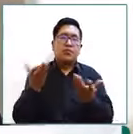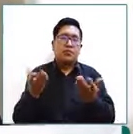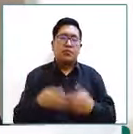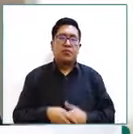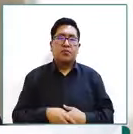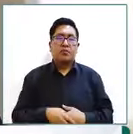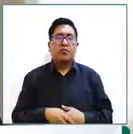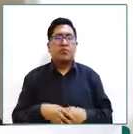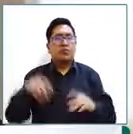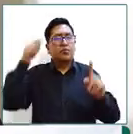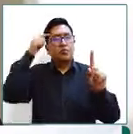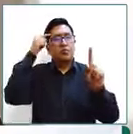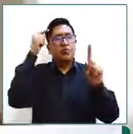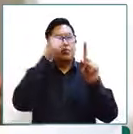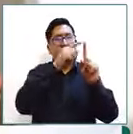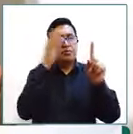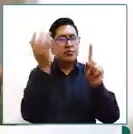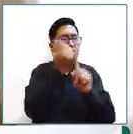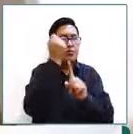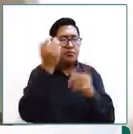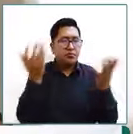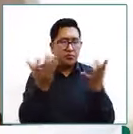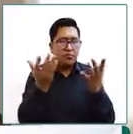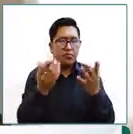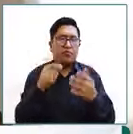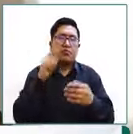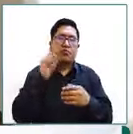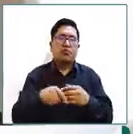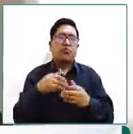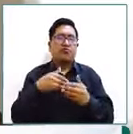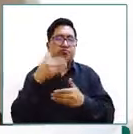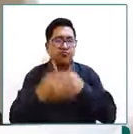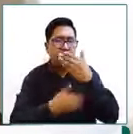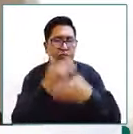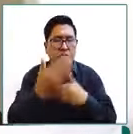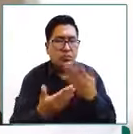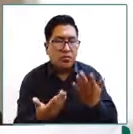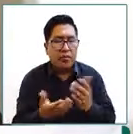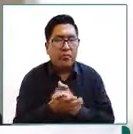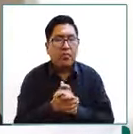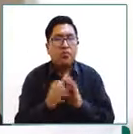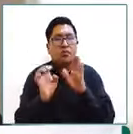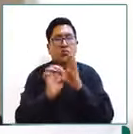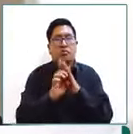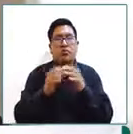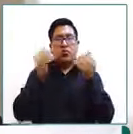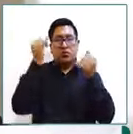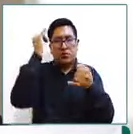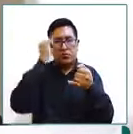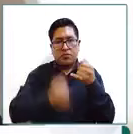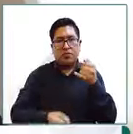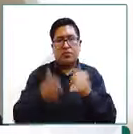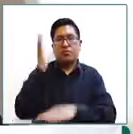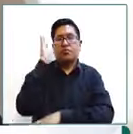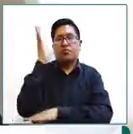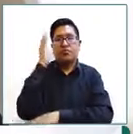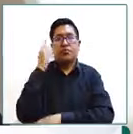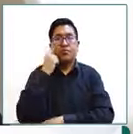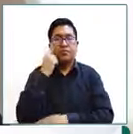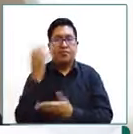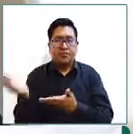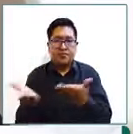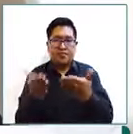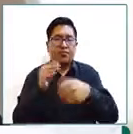vinculadas básicamente a estas recomendaciones que como parte final de esta exposición vamos a mencionar